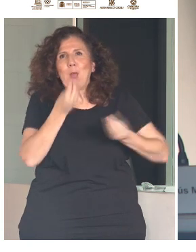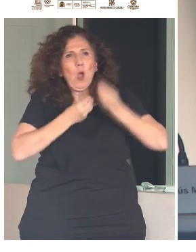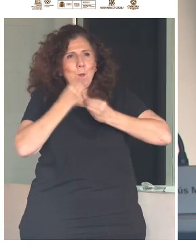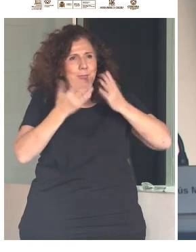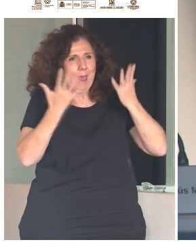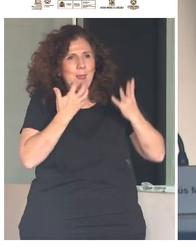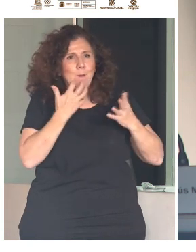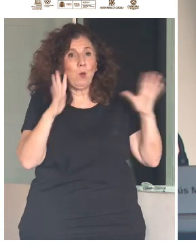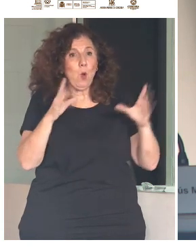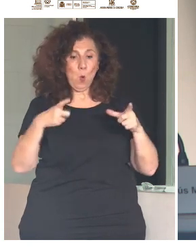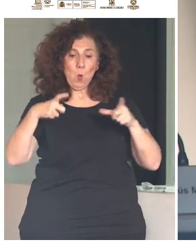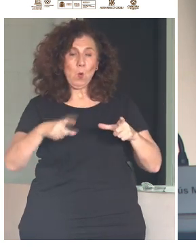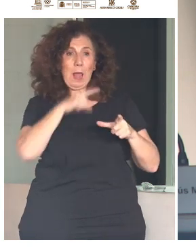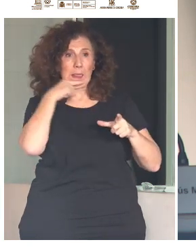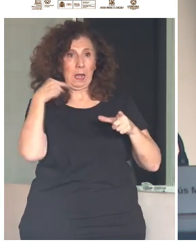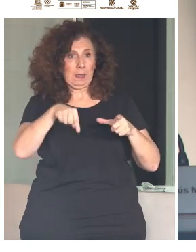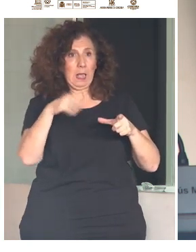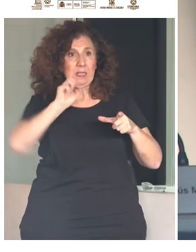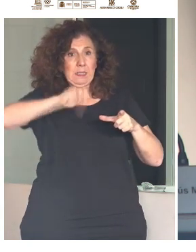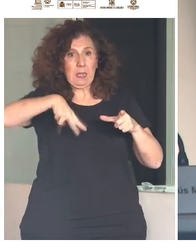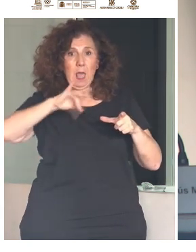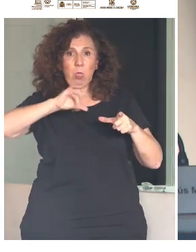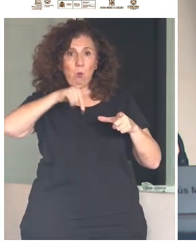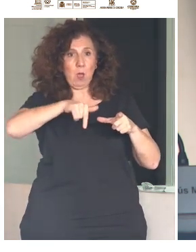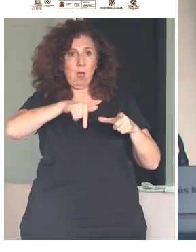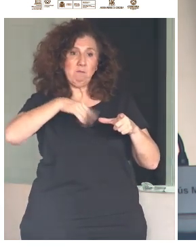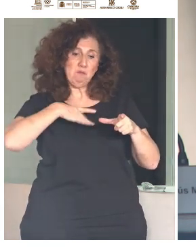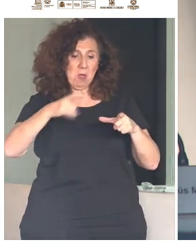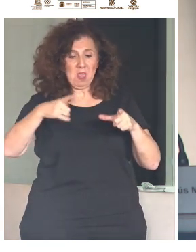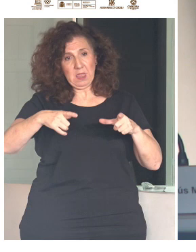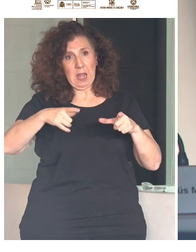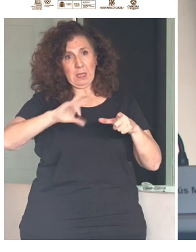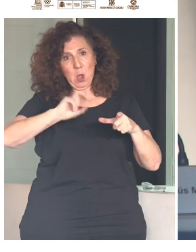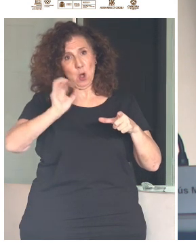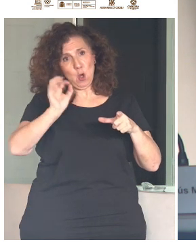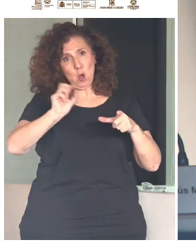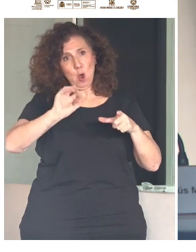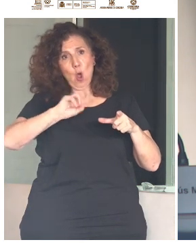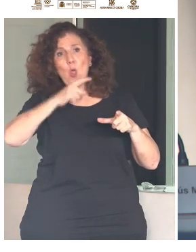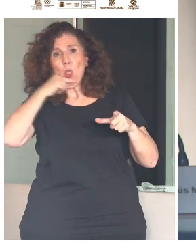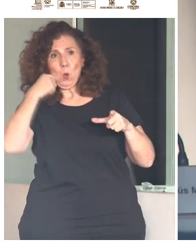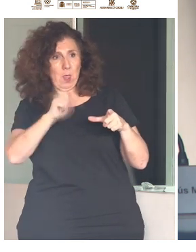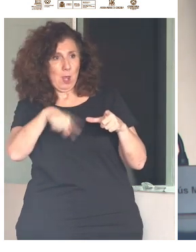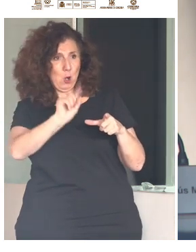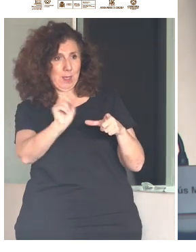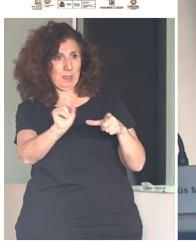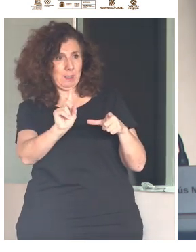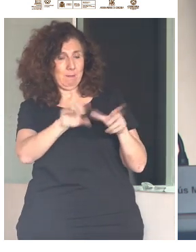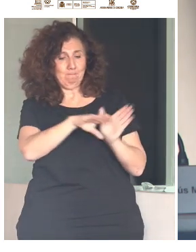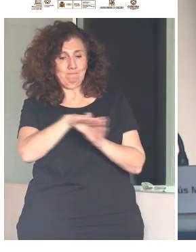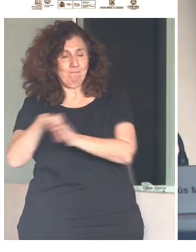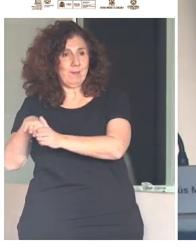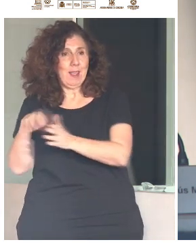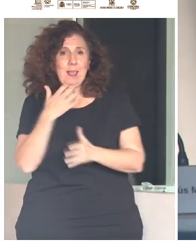falta el azúcar, será otra cosa, pero no es un dulce, no es una tarta. Pues a los derechos les pasa igual. Esto